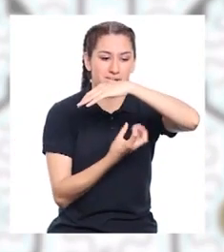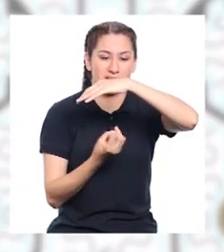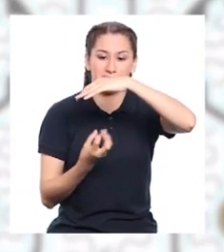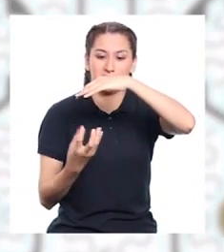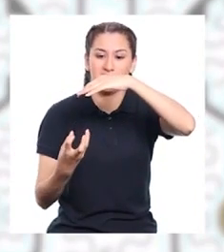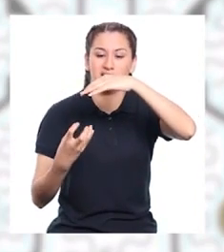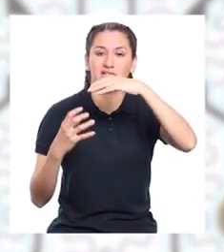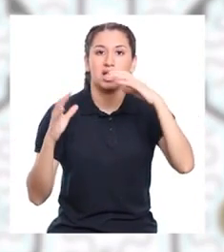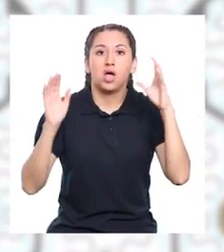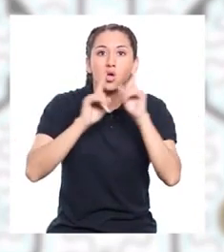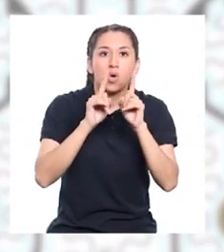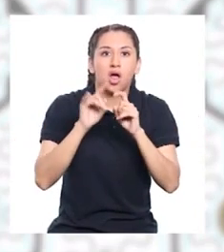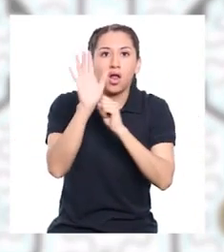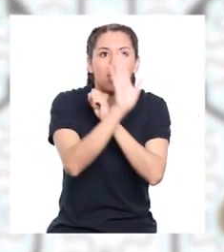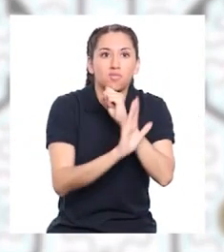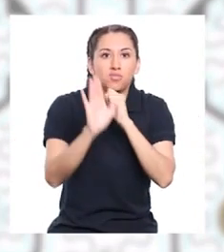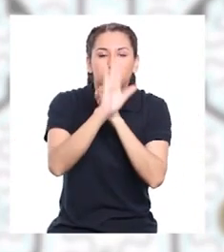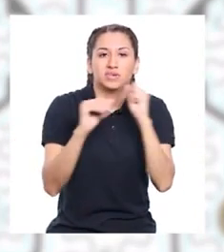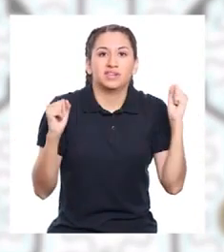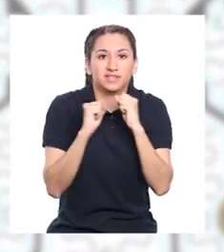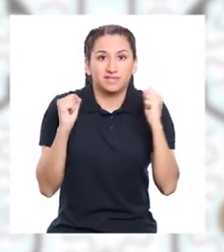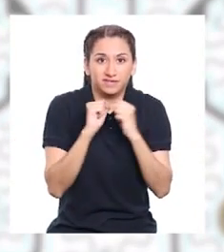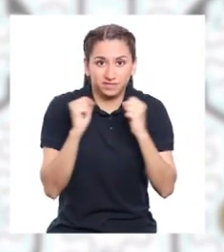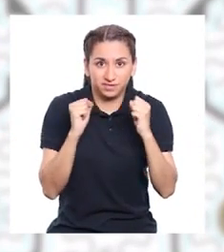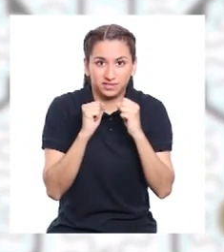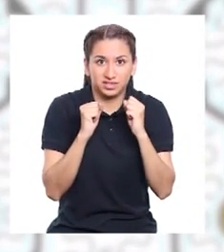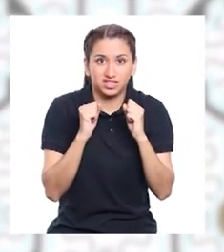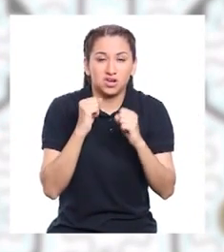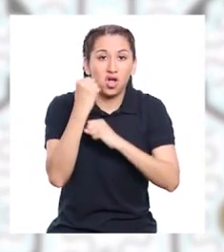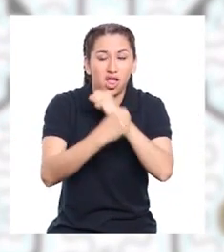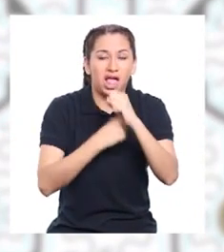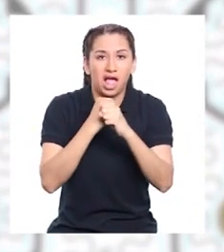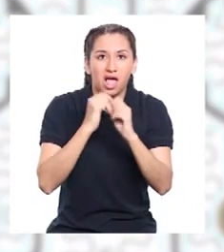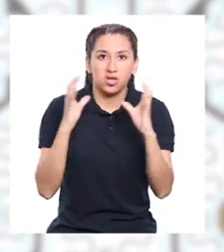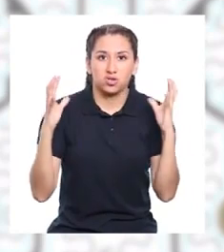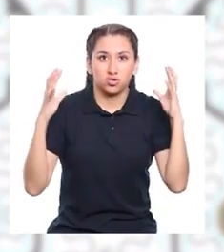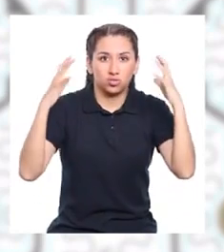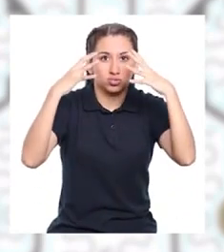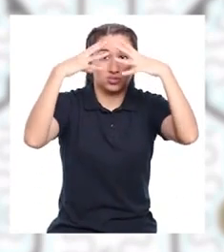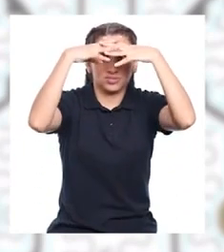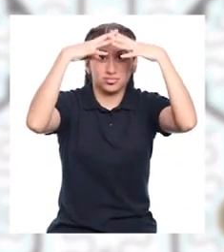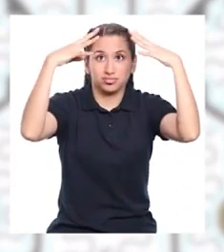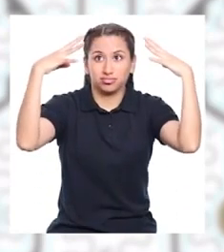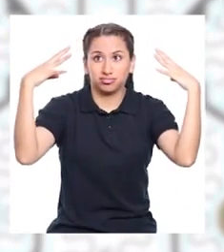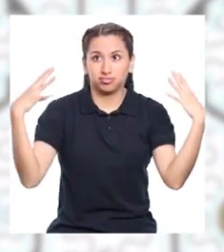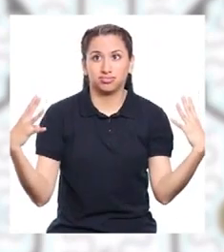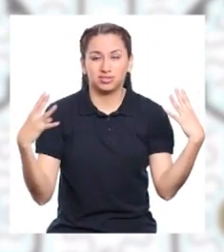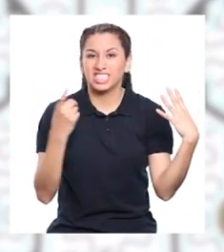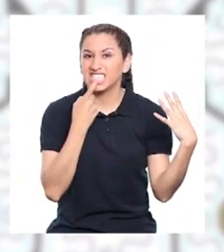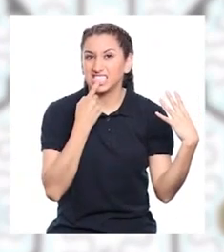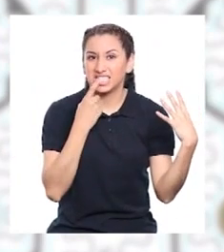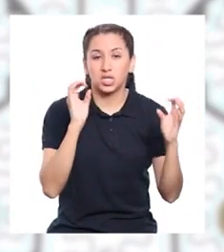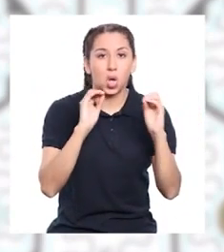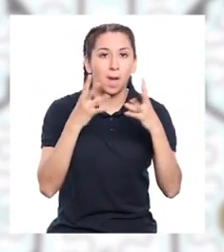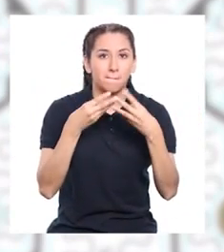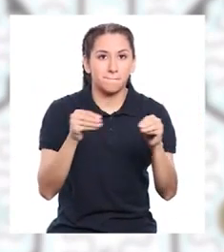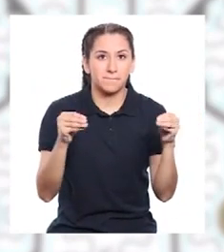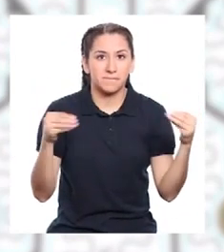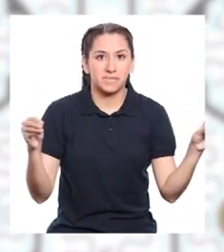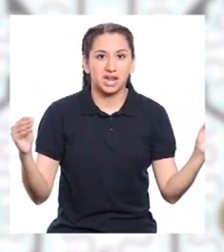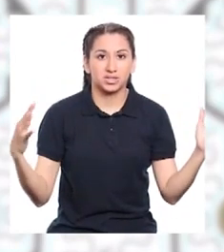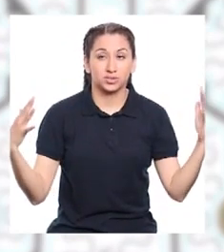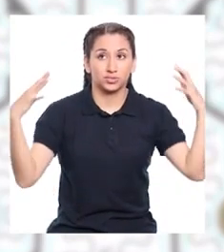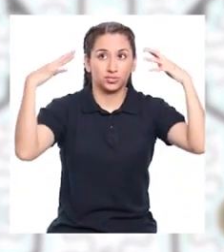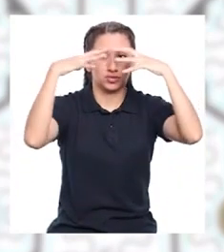protegerlas del exceso de frío en ciertas épocas del año. Está construido con una cubierta transparente de vidrio o de plástico